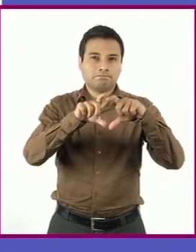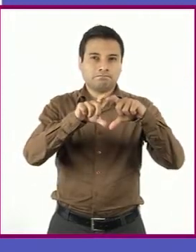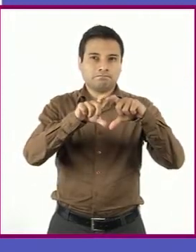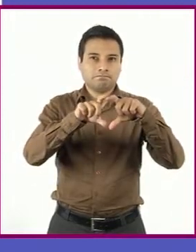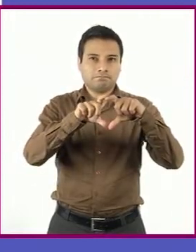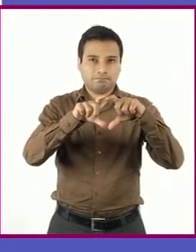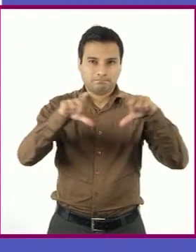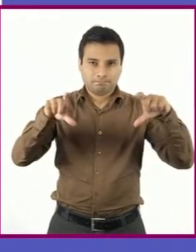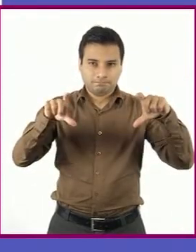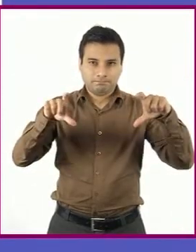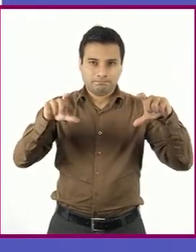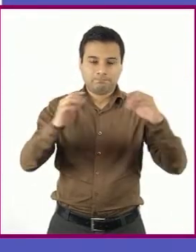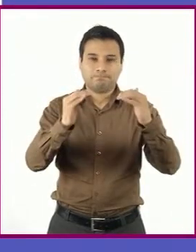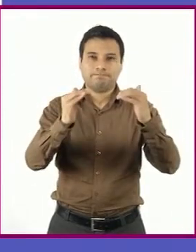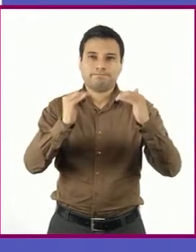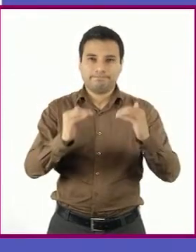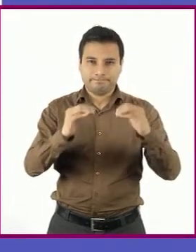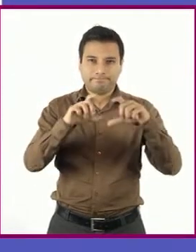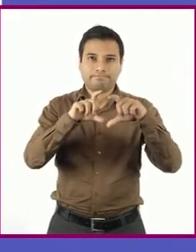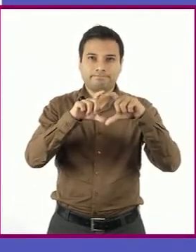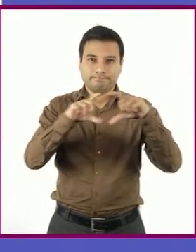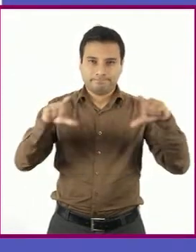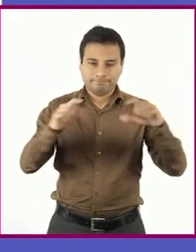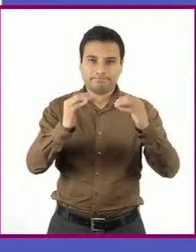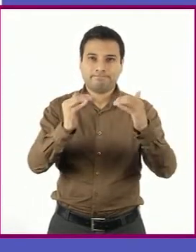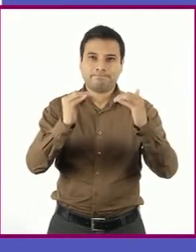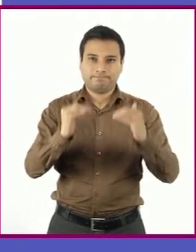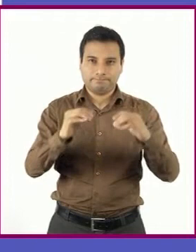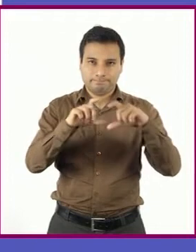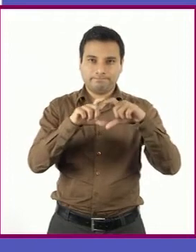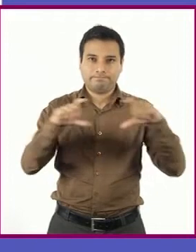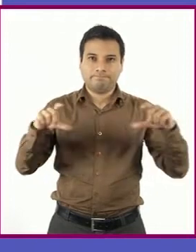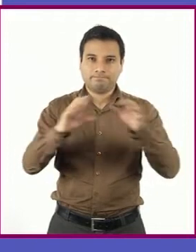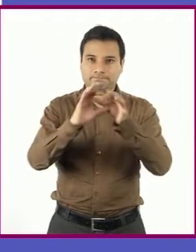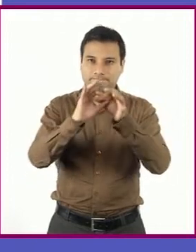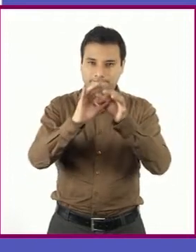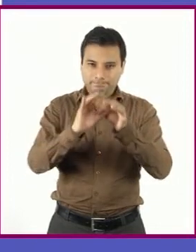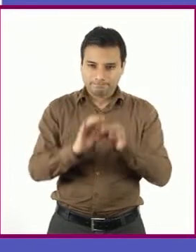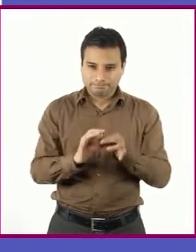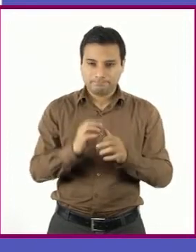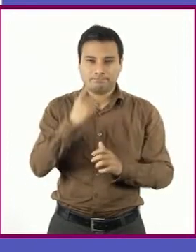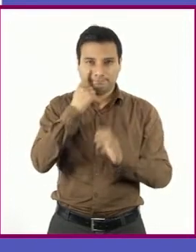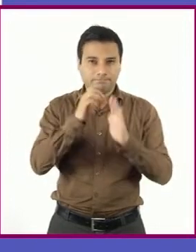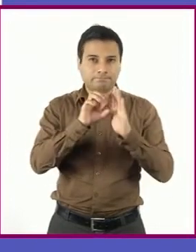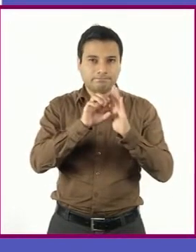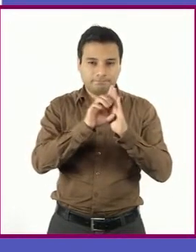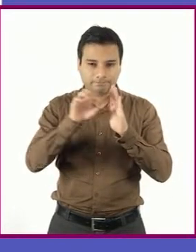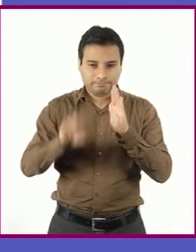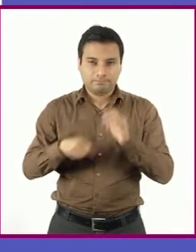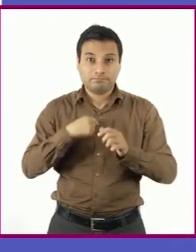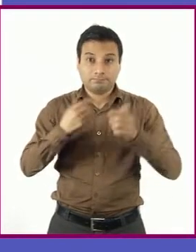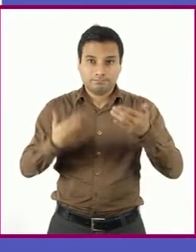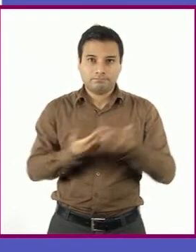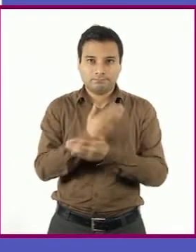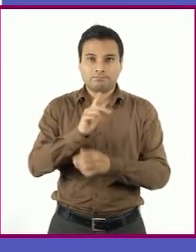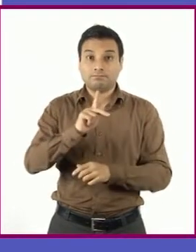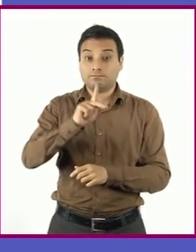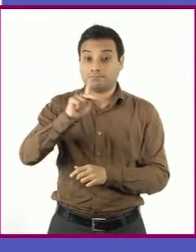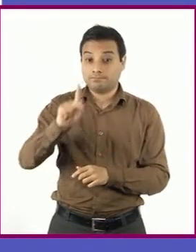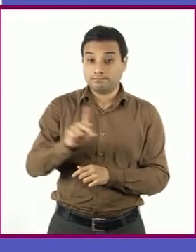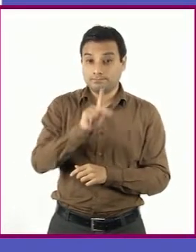permita a quien lo lea saber sobre el autor. Por ejemplo, nací en el pueblo de San Pablo, de